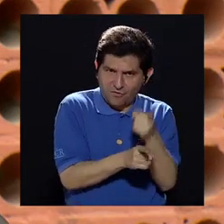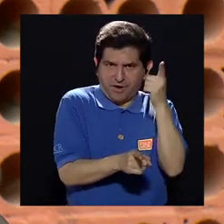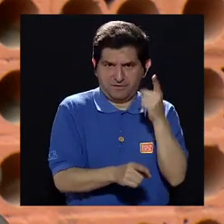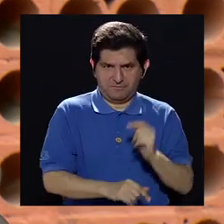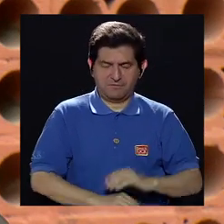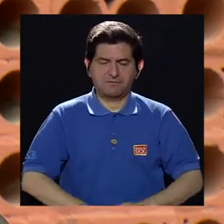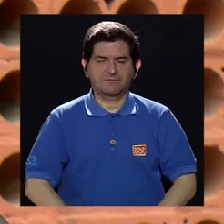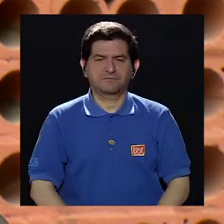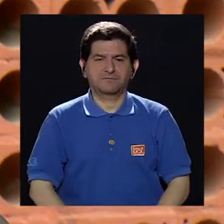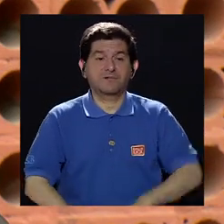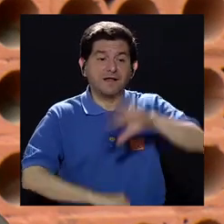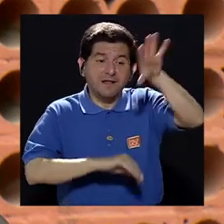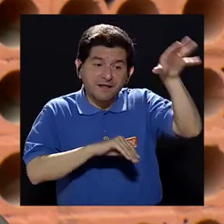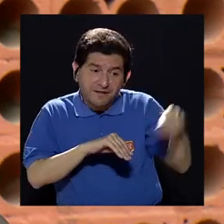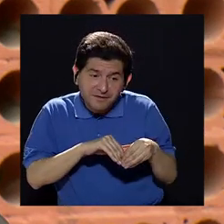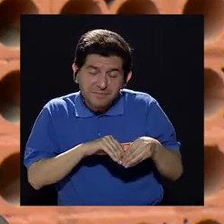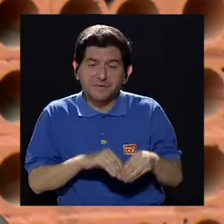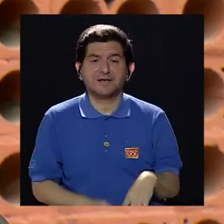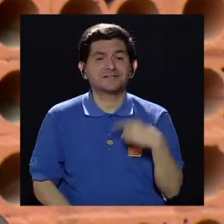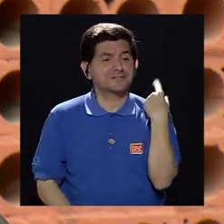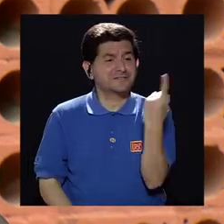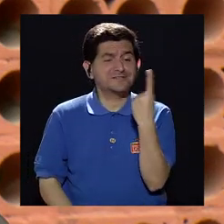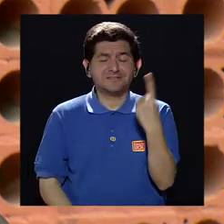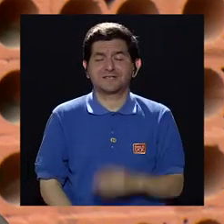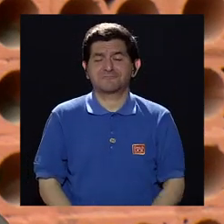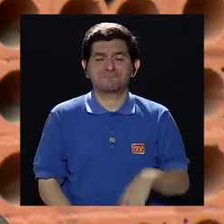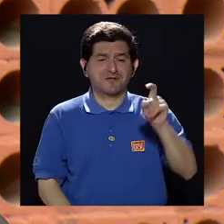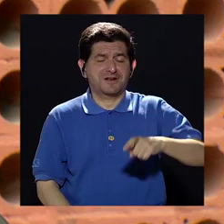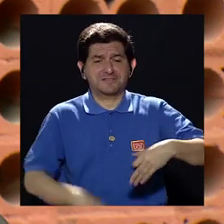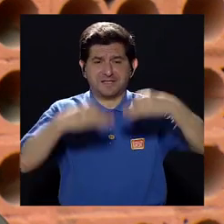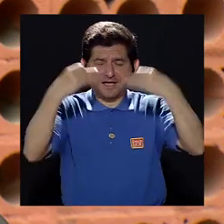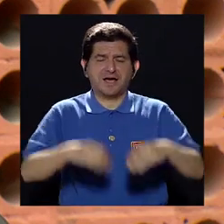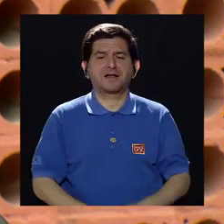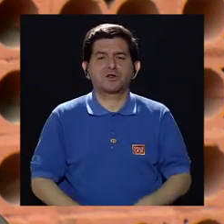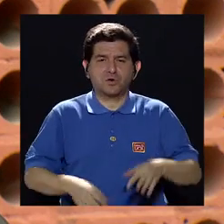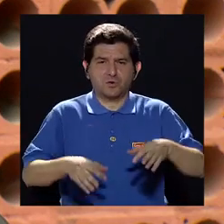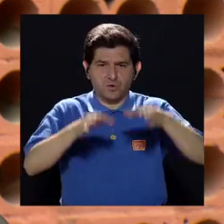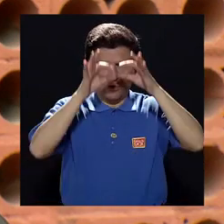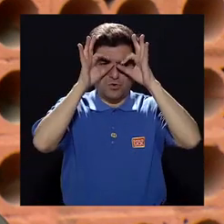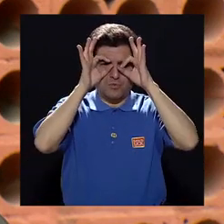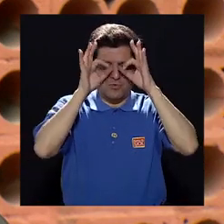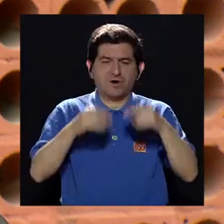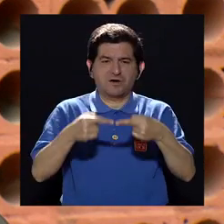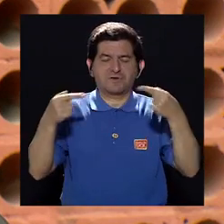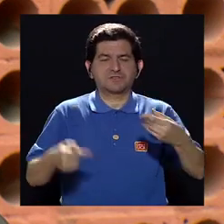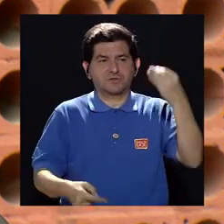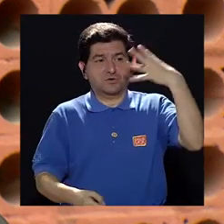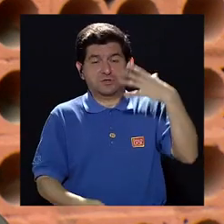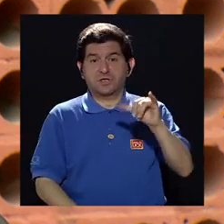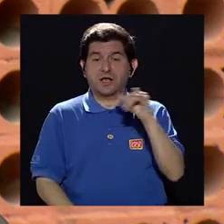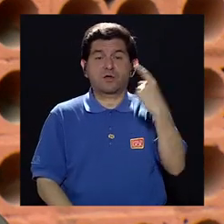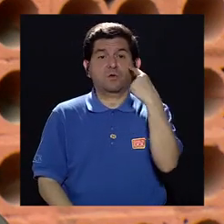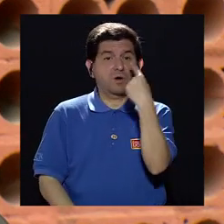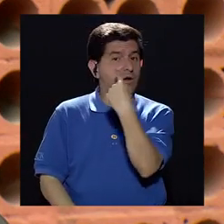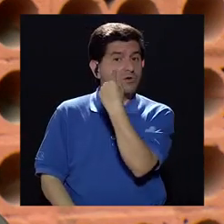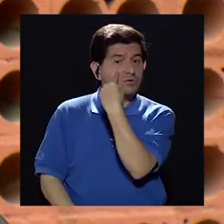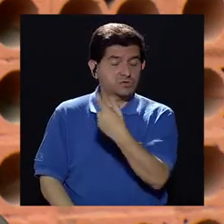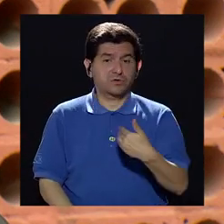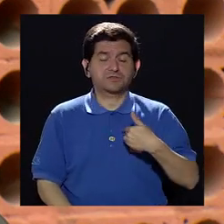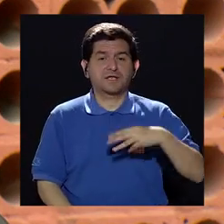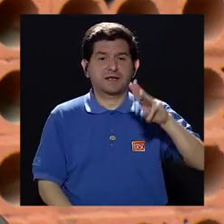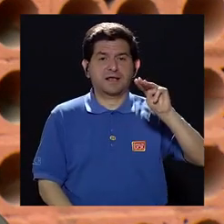adecuado y además de eso, pues siempre tomar medidas como lentes de sol, porque también los ojos tienen